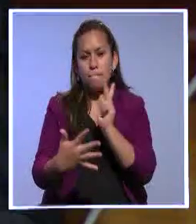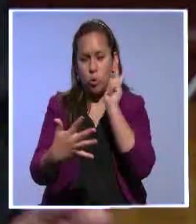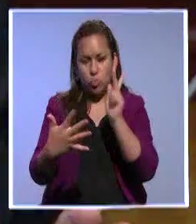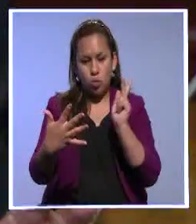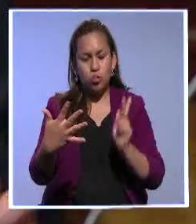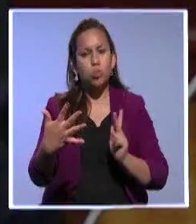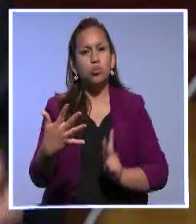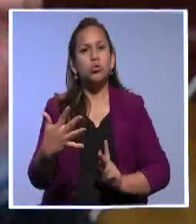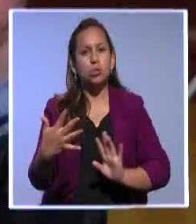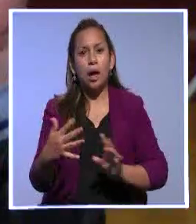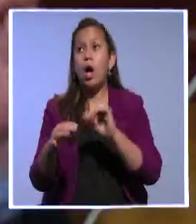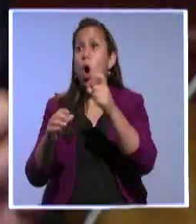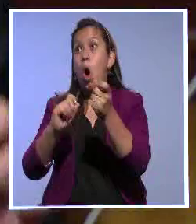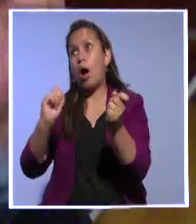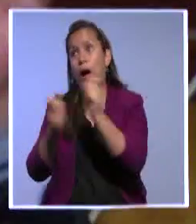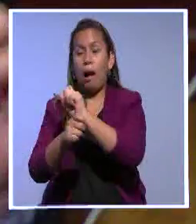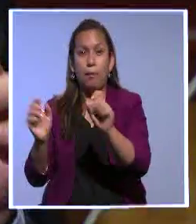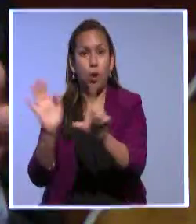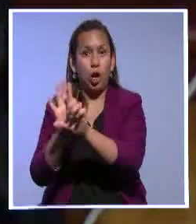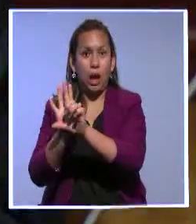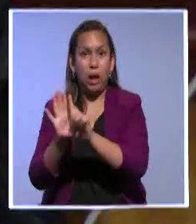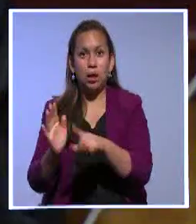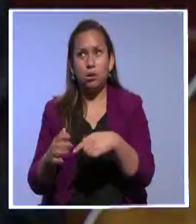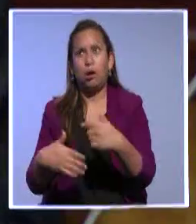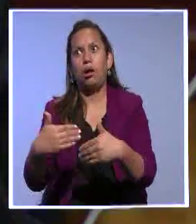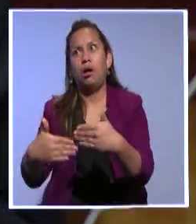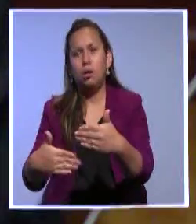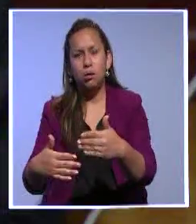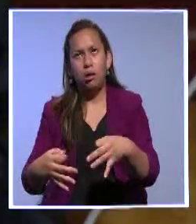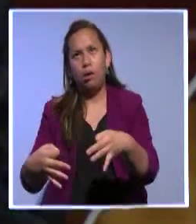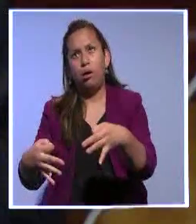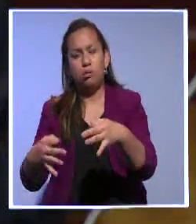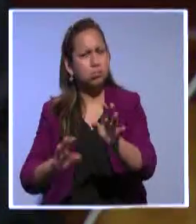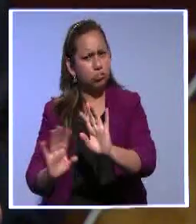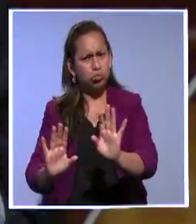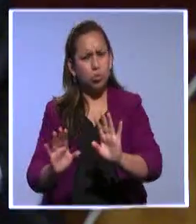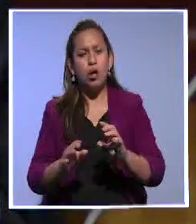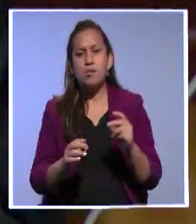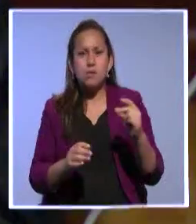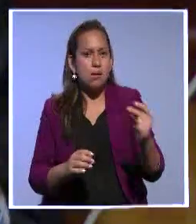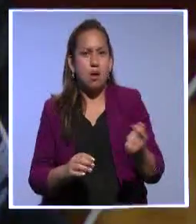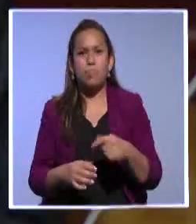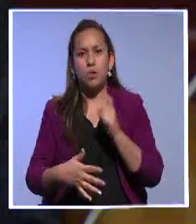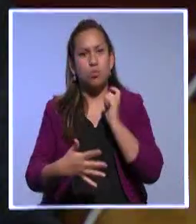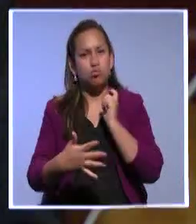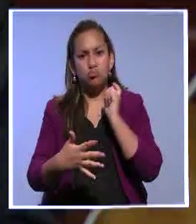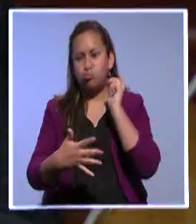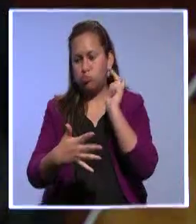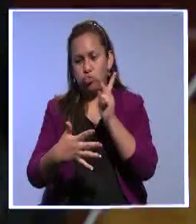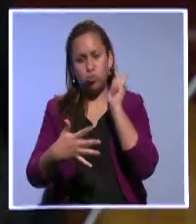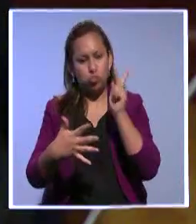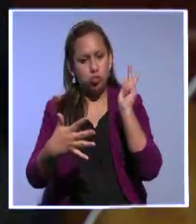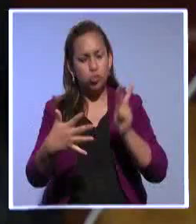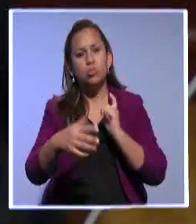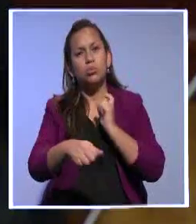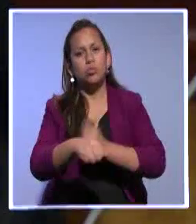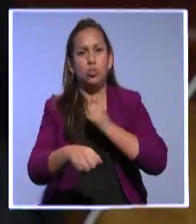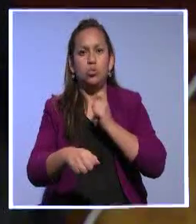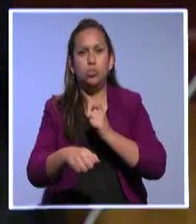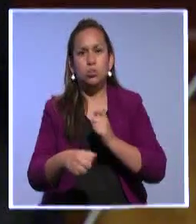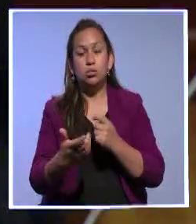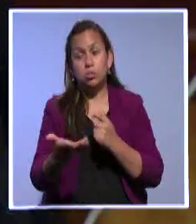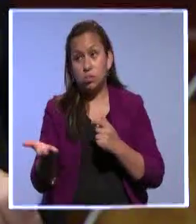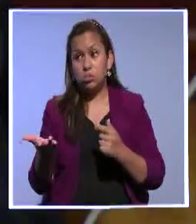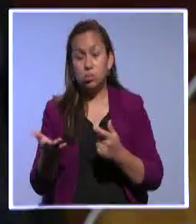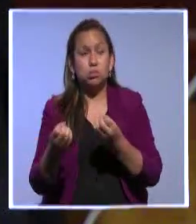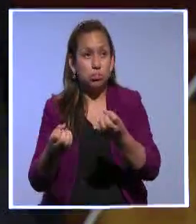ni cambiar la constitución. Son medidas concretas y específicas que apuntan a resolver problemas que en este momento causan serios malestares a distintos grupos